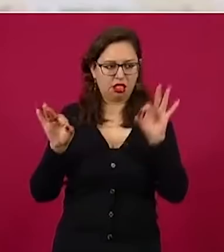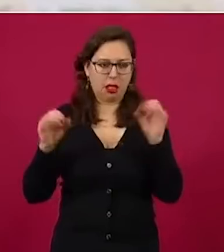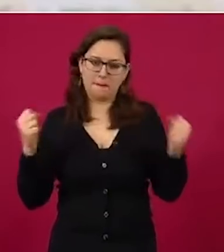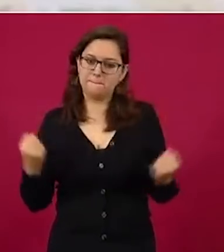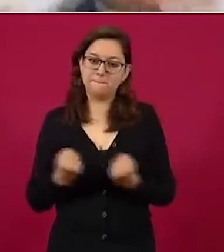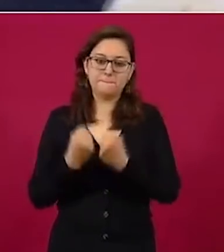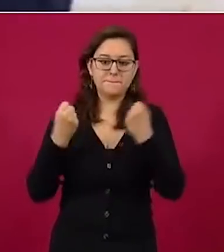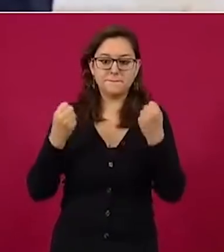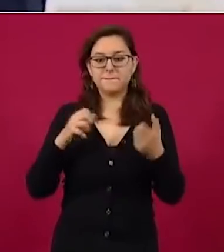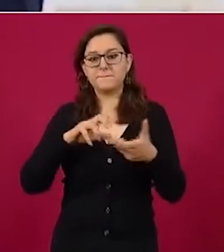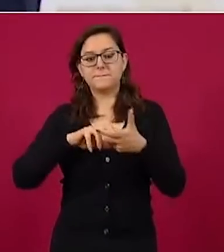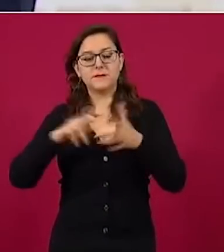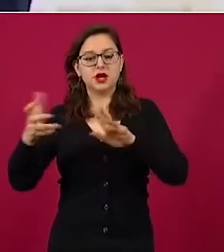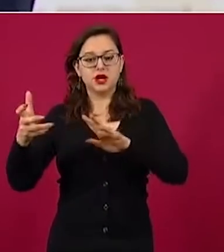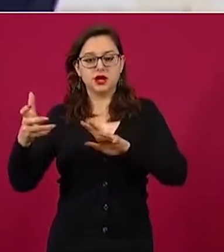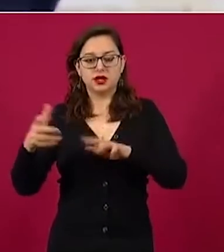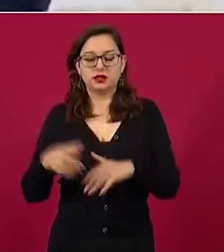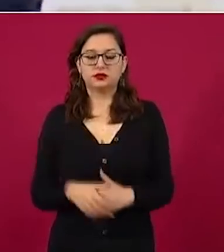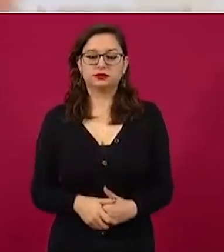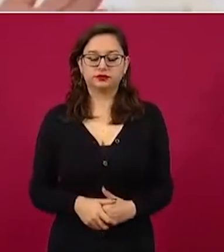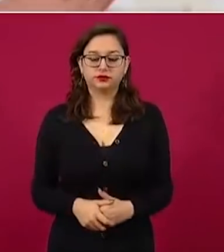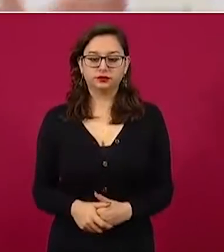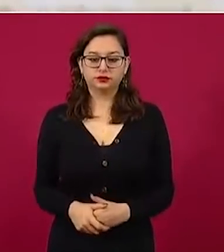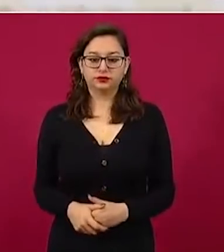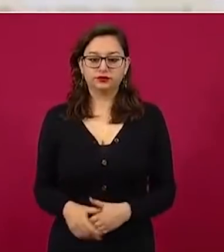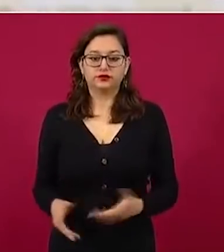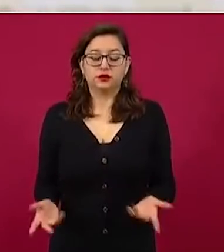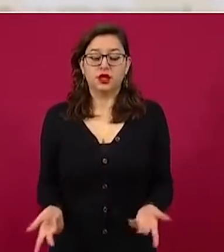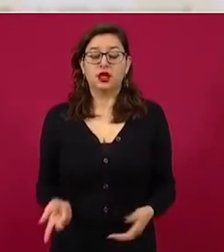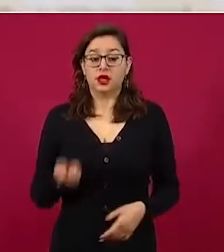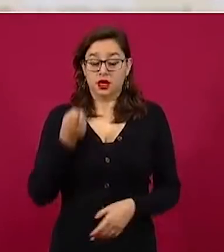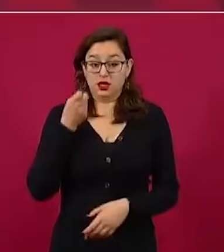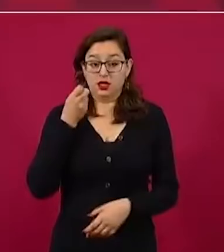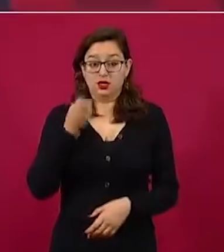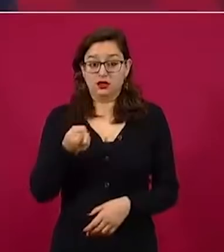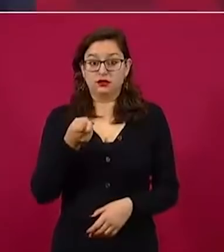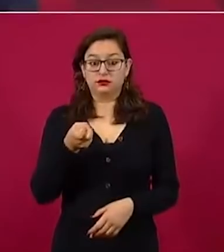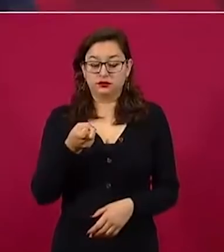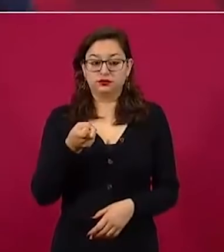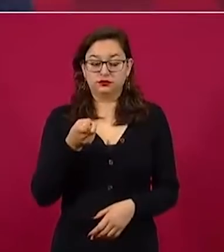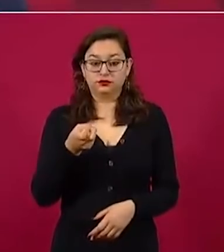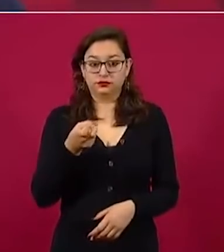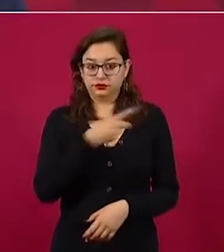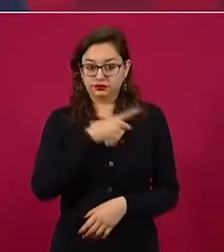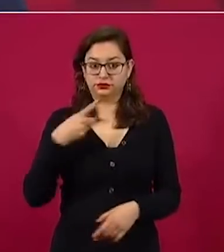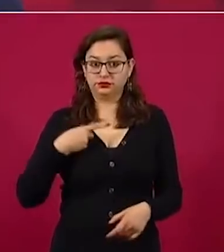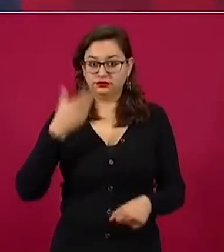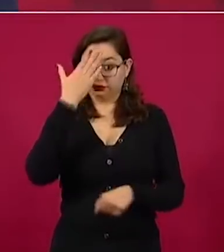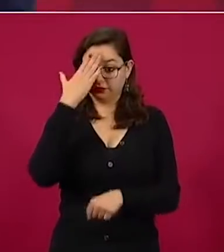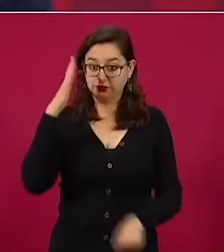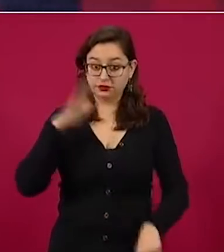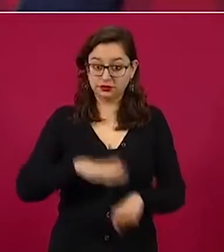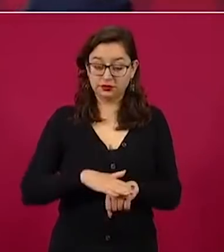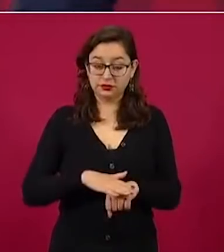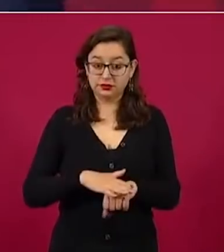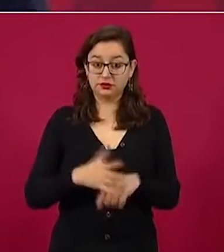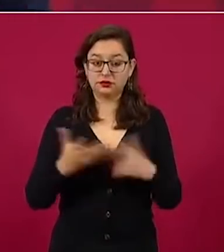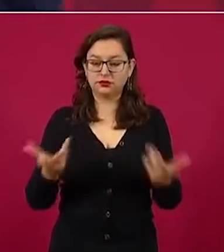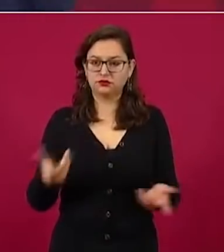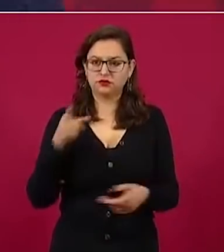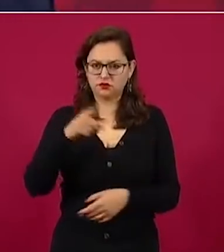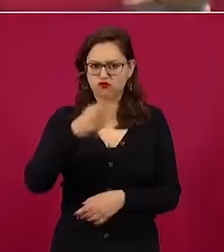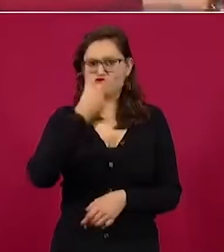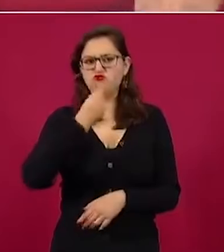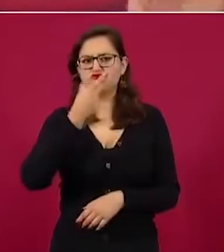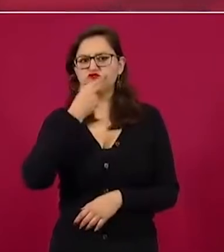Y esto que lo tomen en cuenta, por si este señor quiere seguir siendo senador